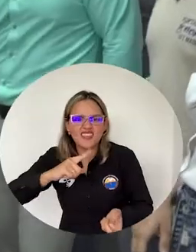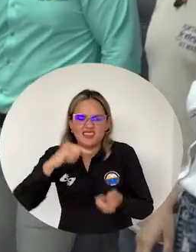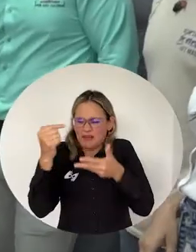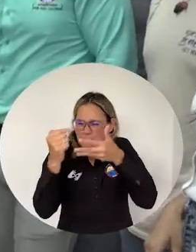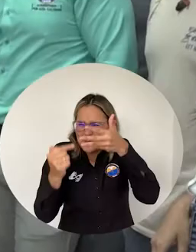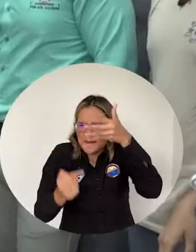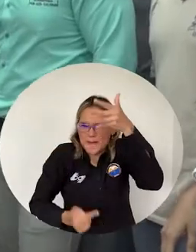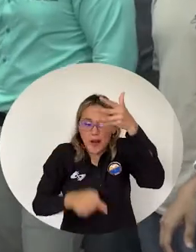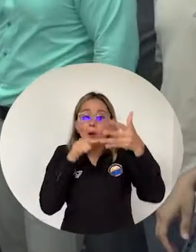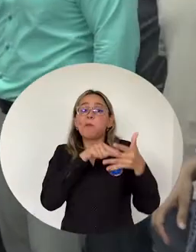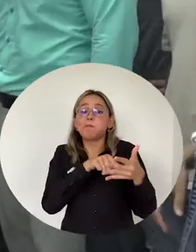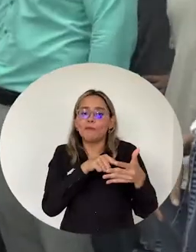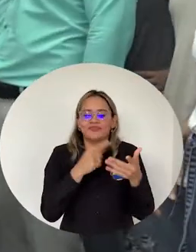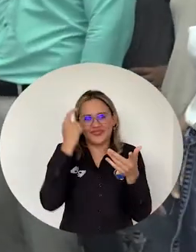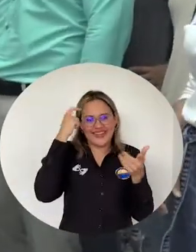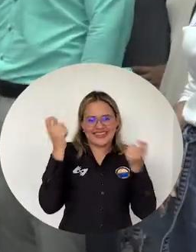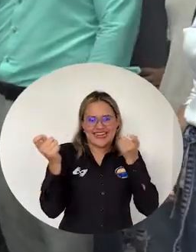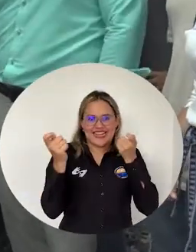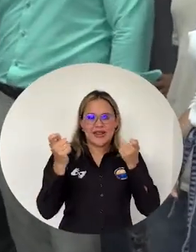Valores, entre otros